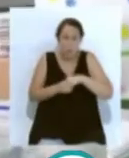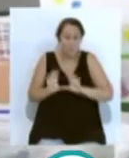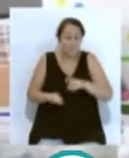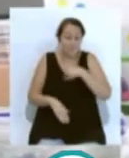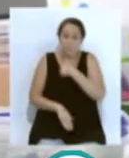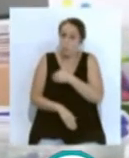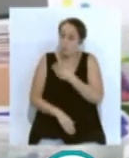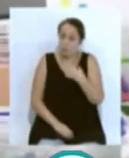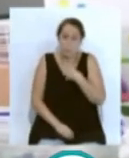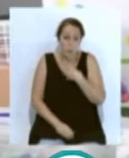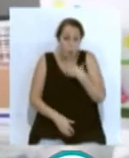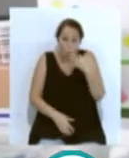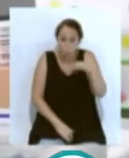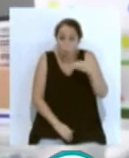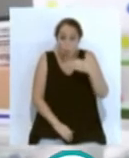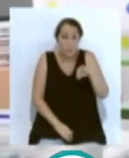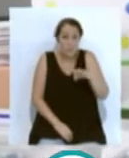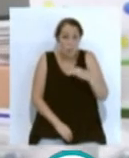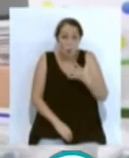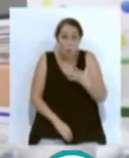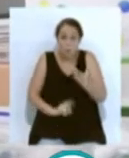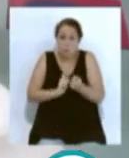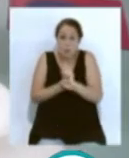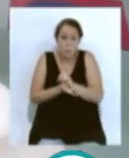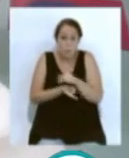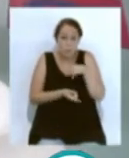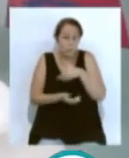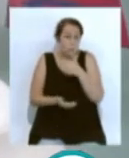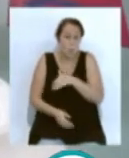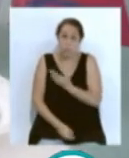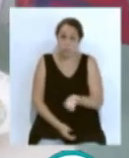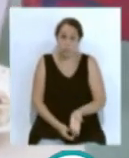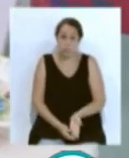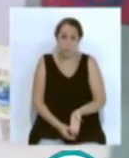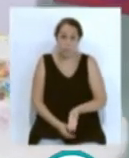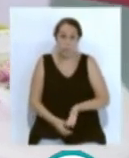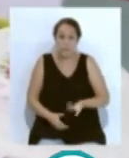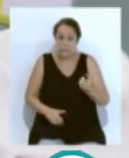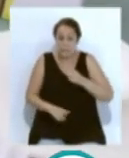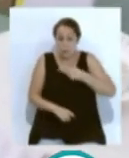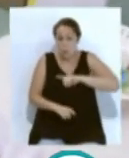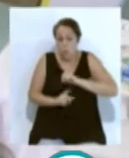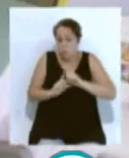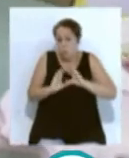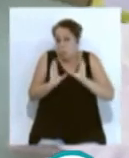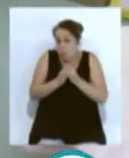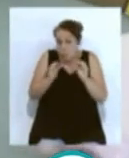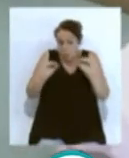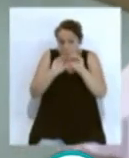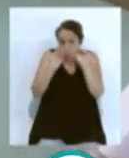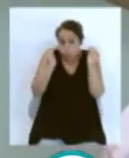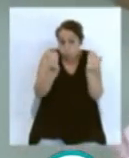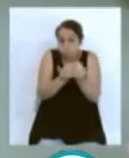ser así, es lo único que va a variar este curso y que claro, que vamos a ser como grupitos de burbujas, que no nos vamos a